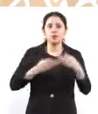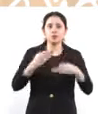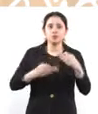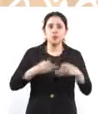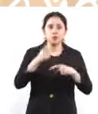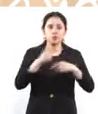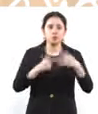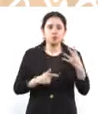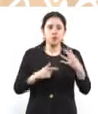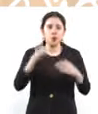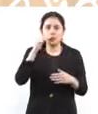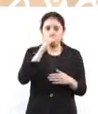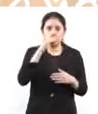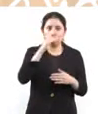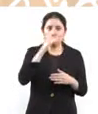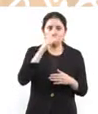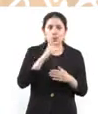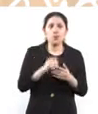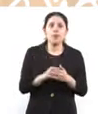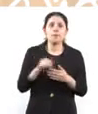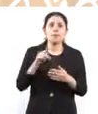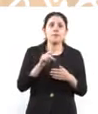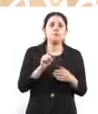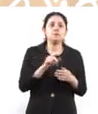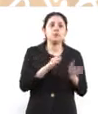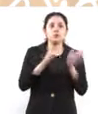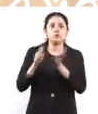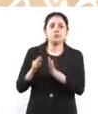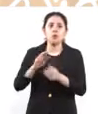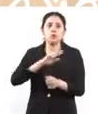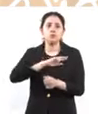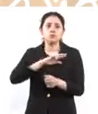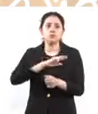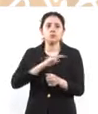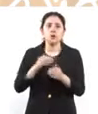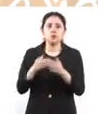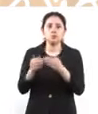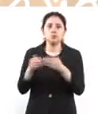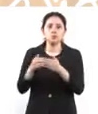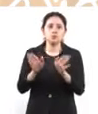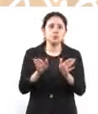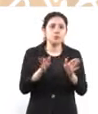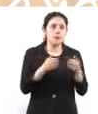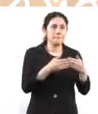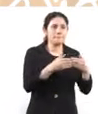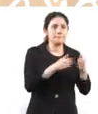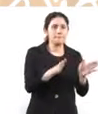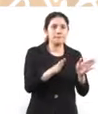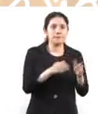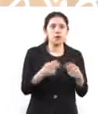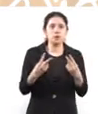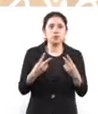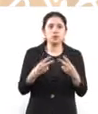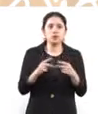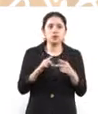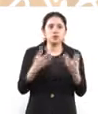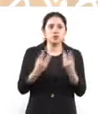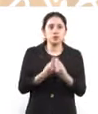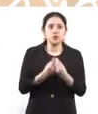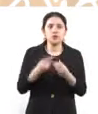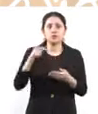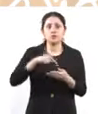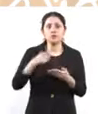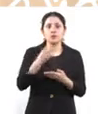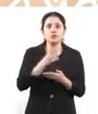pero también habrá la oferta privada y en general será un panorama de toda la oferta en la Ciudad de México y por fin en una sola plataforma